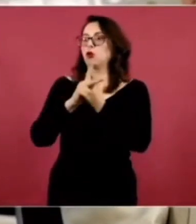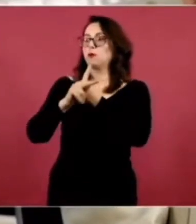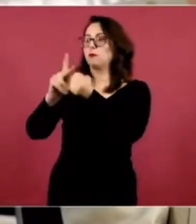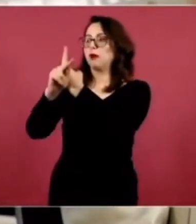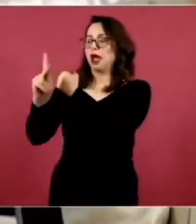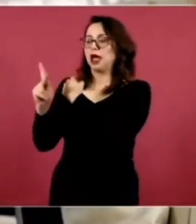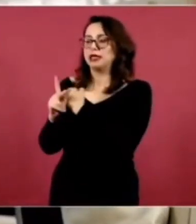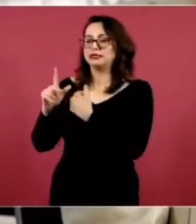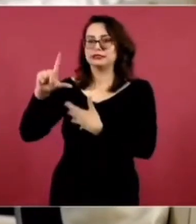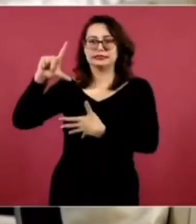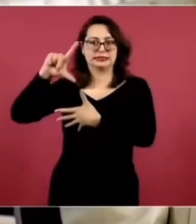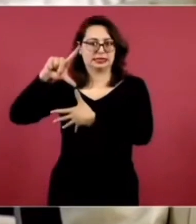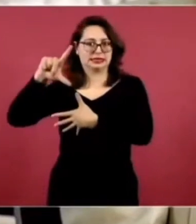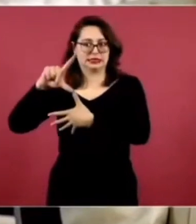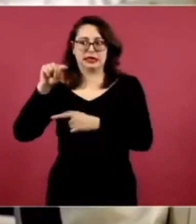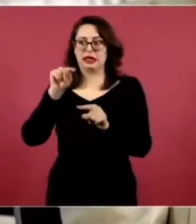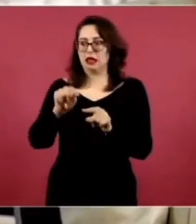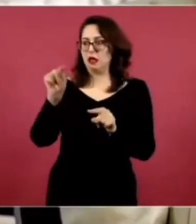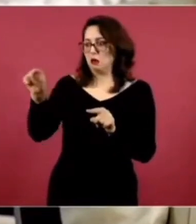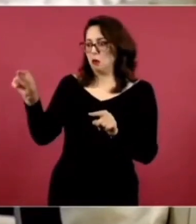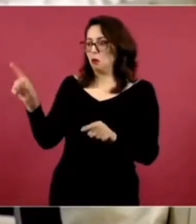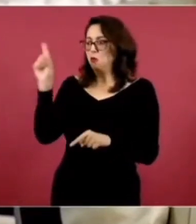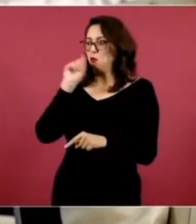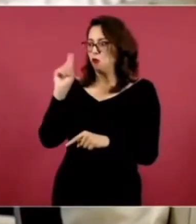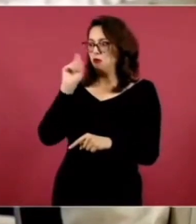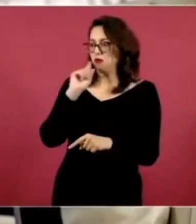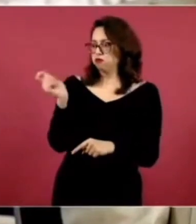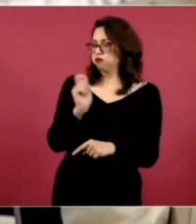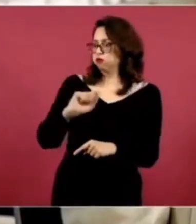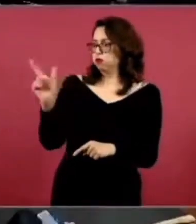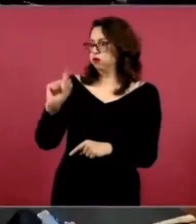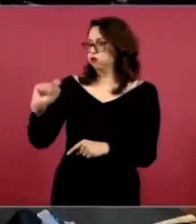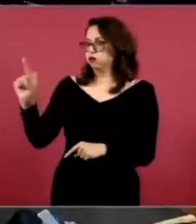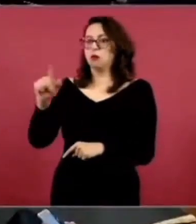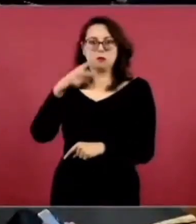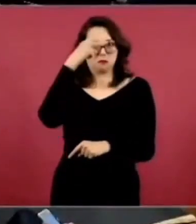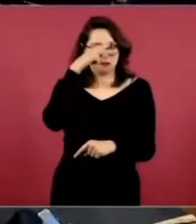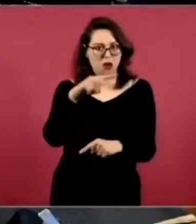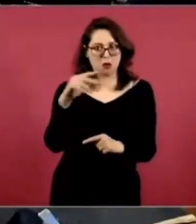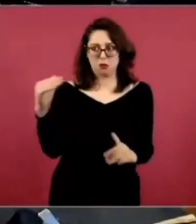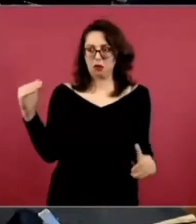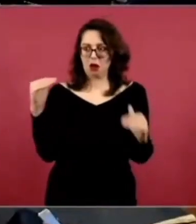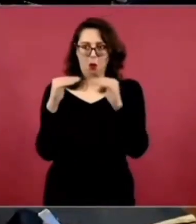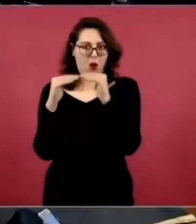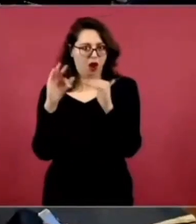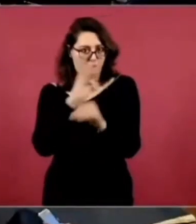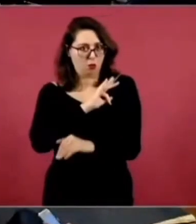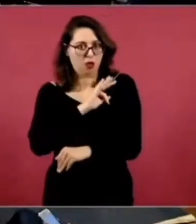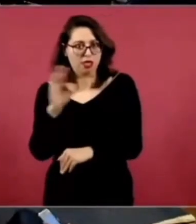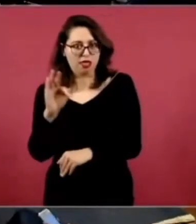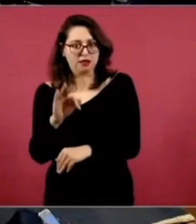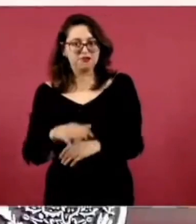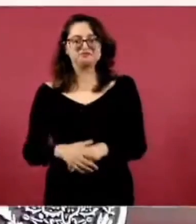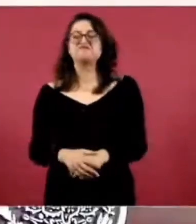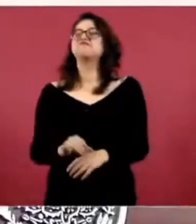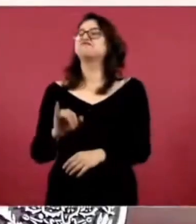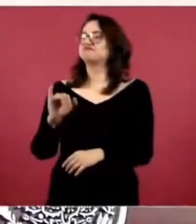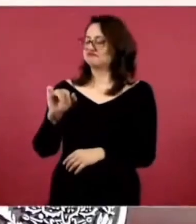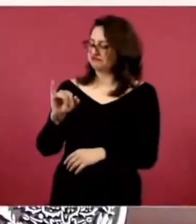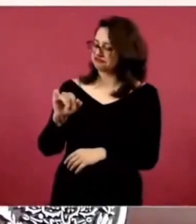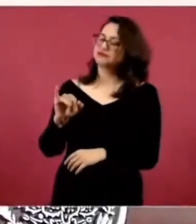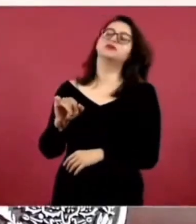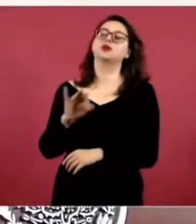Dilma Roussel? ¿Considera que una mujer mexicana podría estar a esa altura? Sí, sí. Y con todo